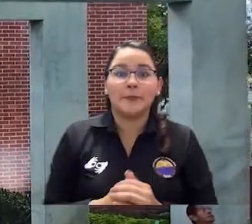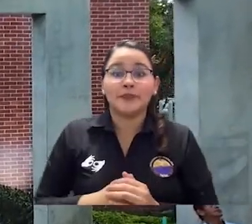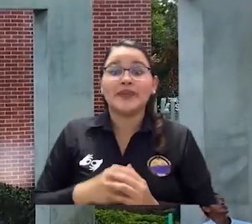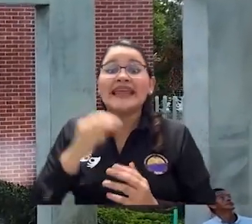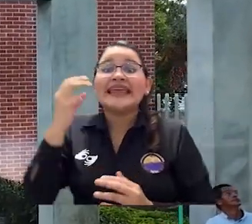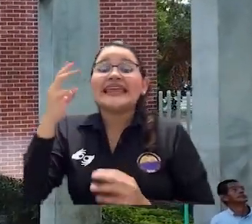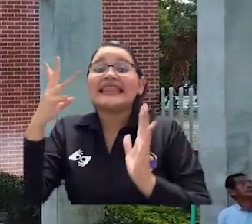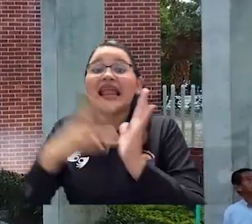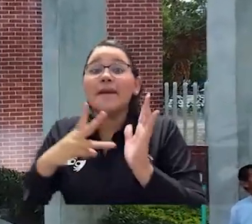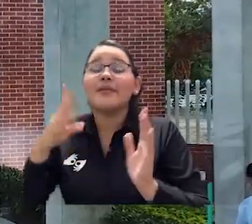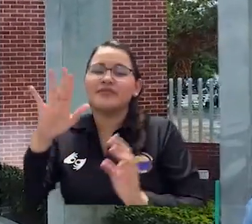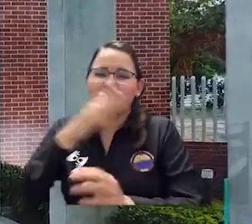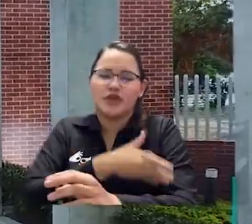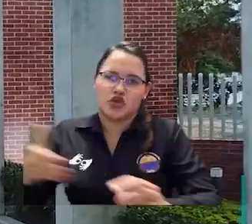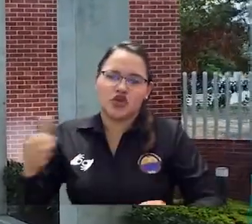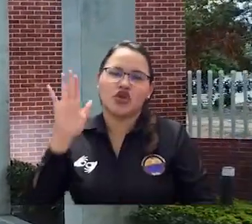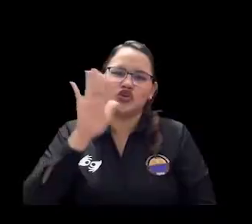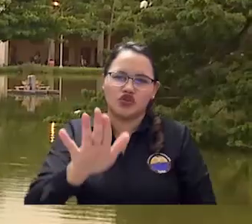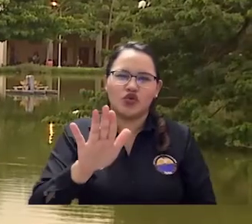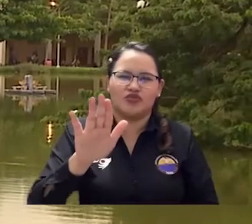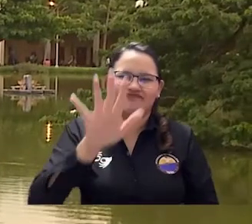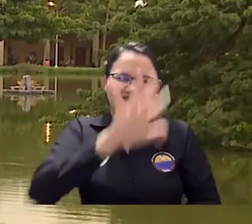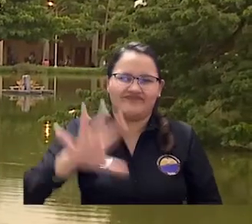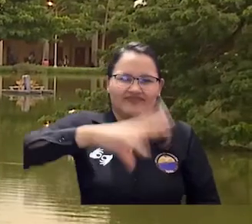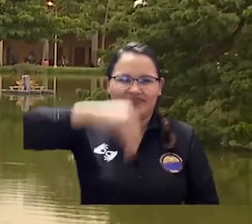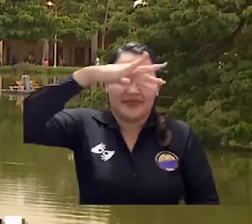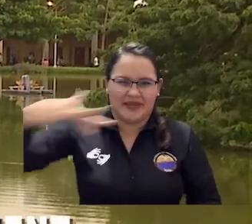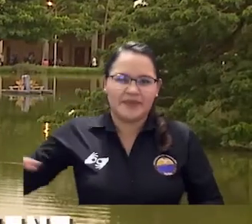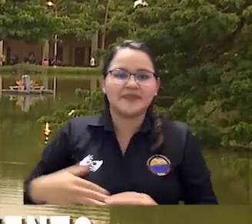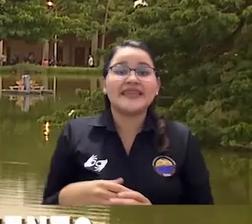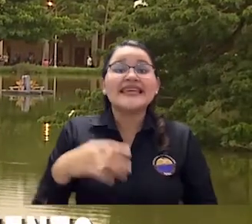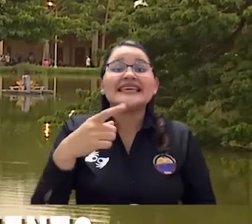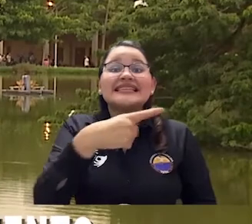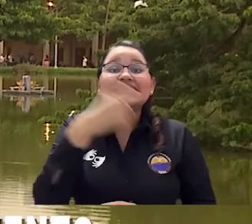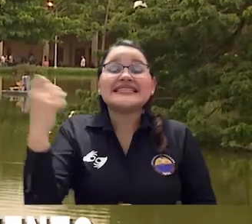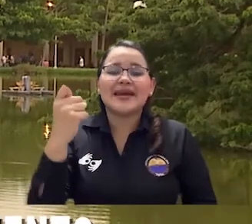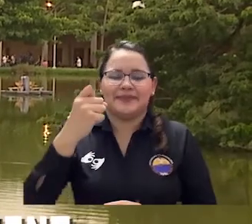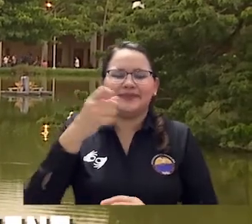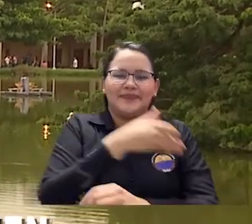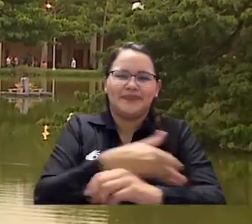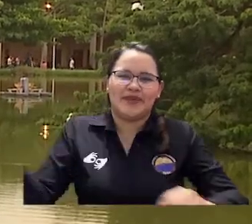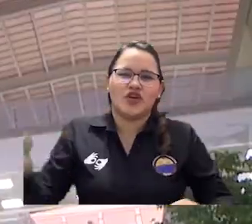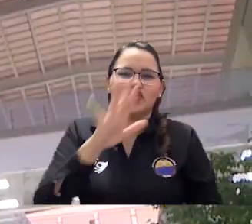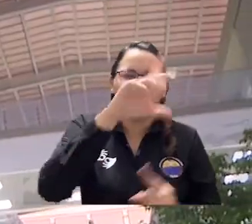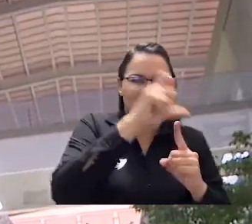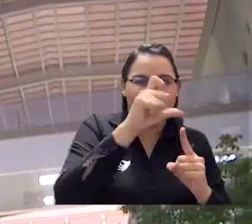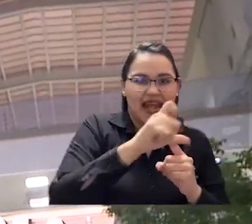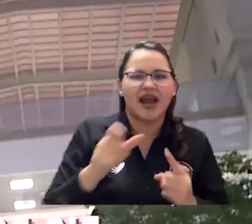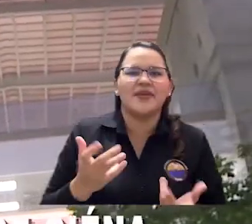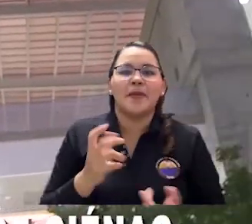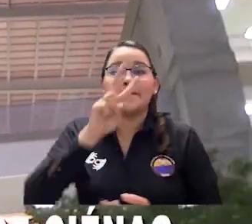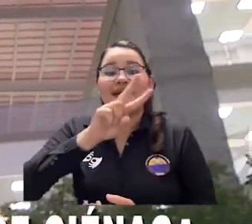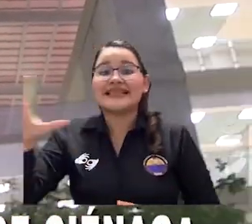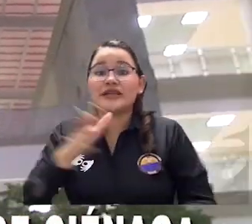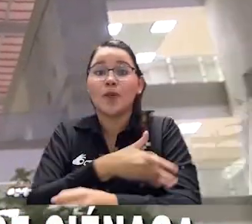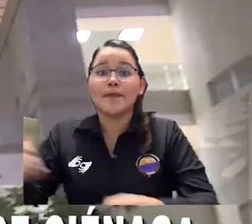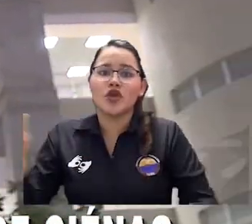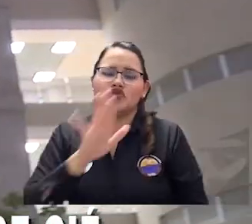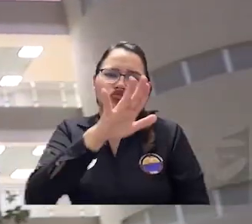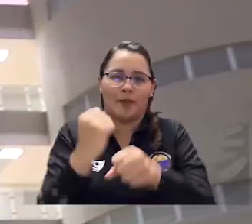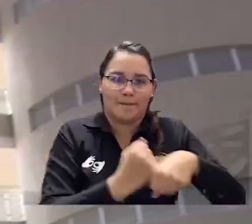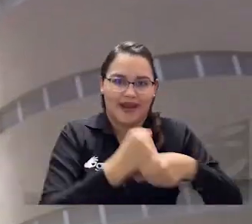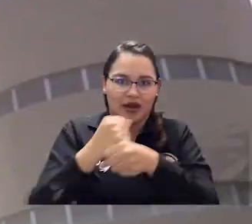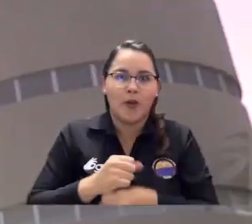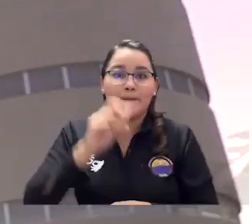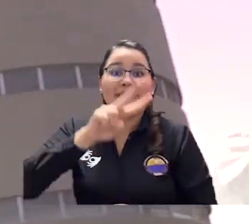millones del gobierno nacional, 3 mil 450 millones del departamento, 100 millones del municipio de Ciénaga,